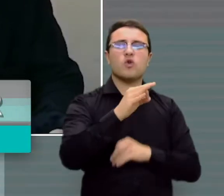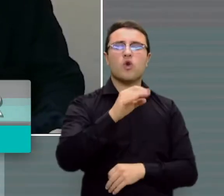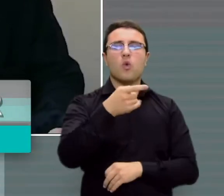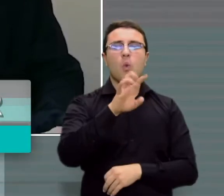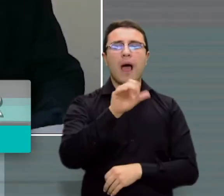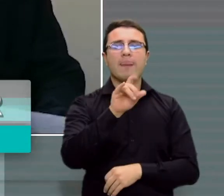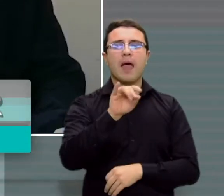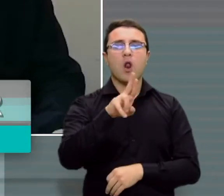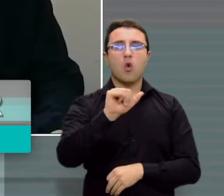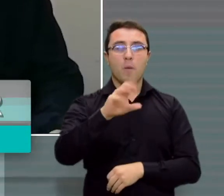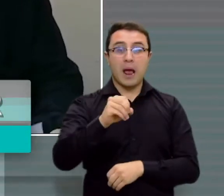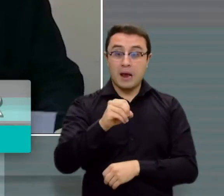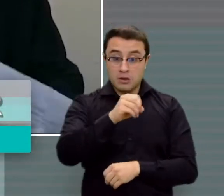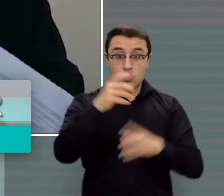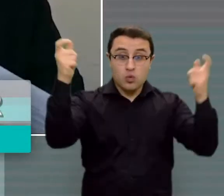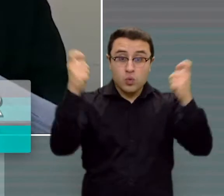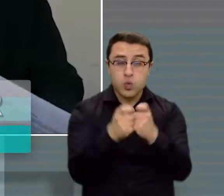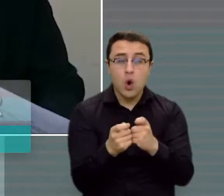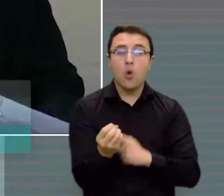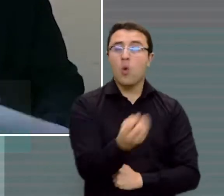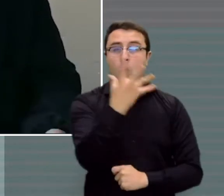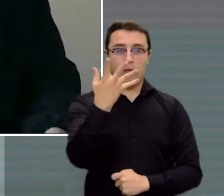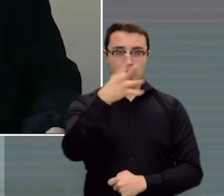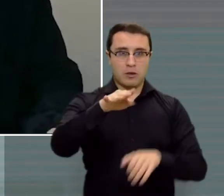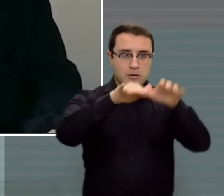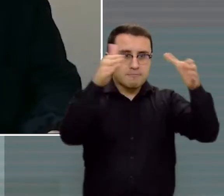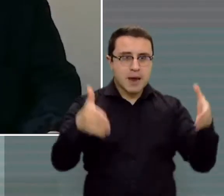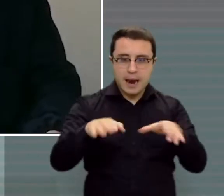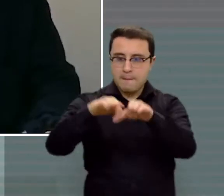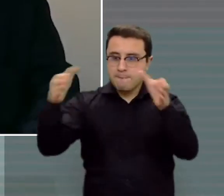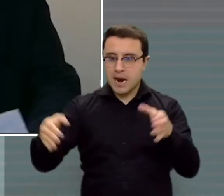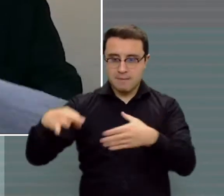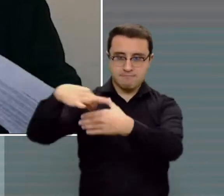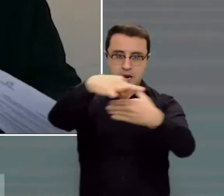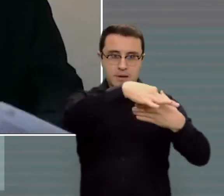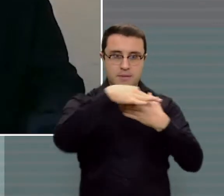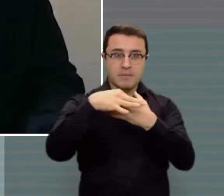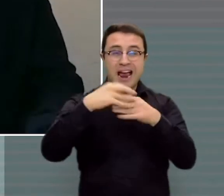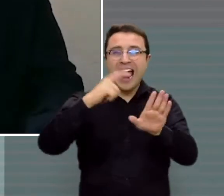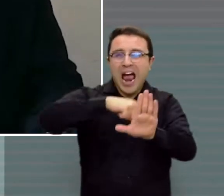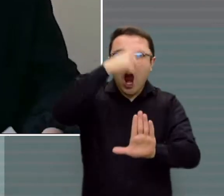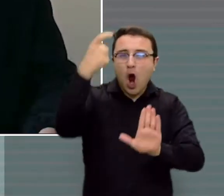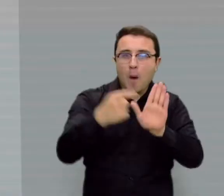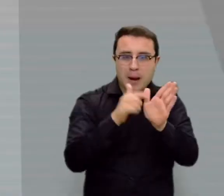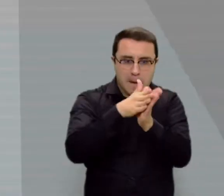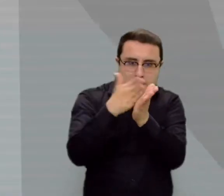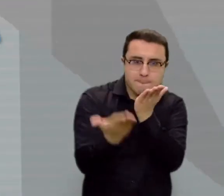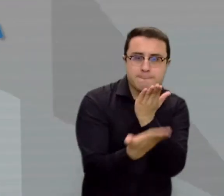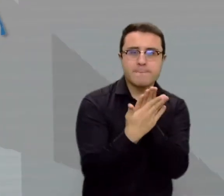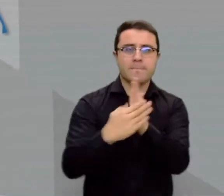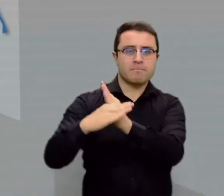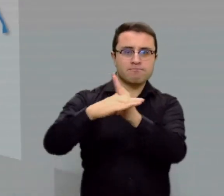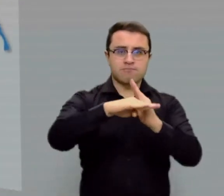14 mesas. Obviamente, adoptamos todos los protocolos de seguridad, los distanciamientos.